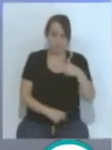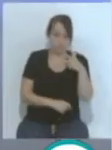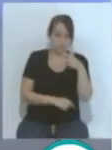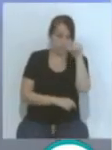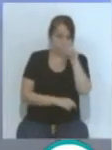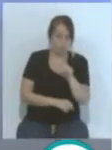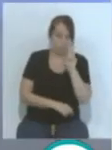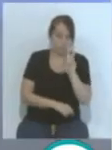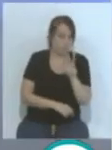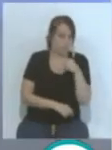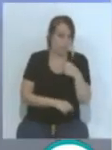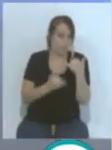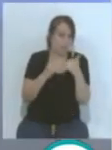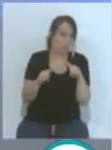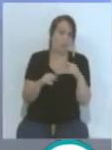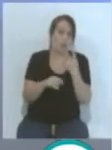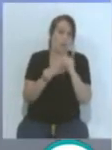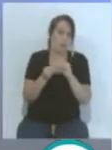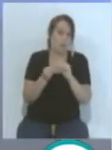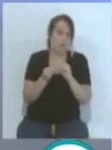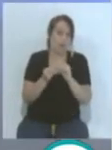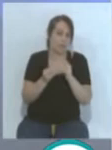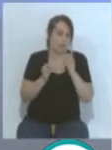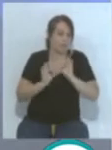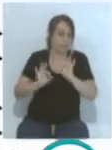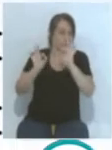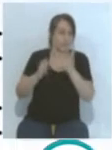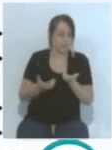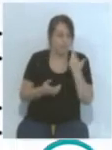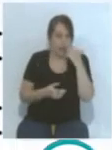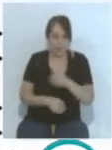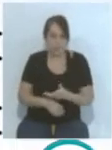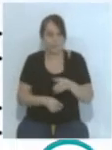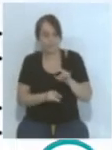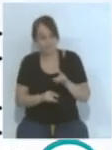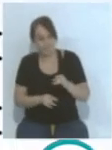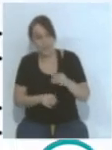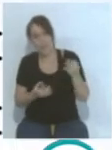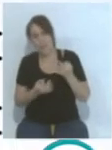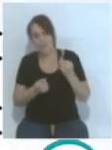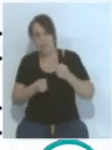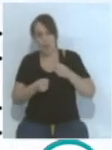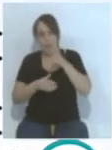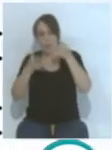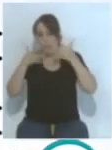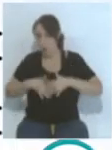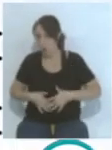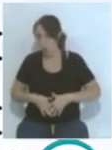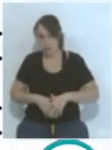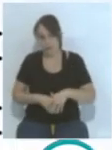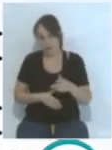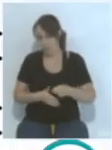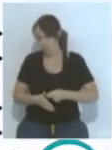tú lo celebraste de una manera muy particular y peculiar. Exactamente, había que mojarse por fuerza y ya que no teníamos